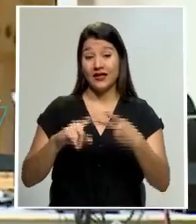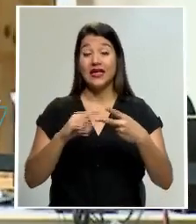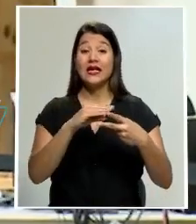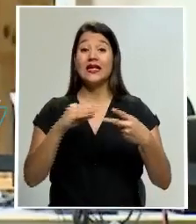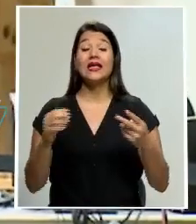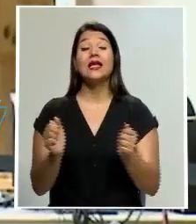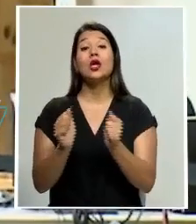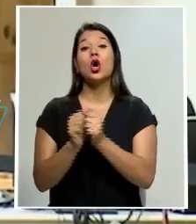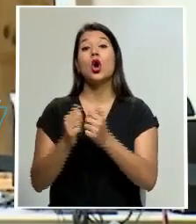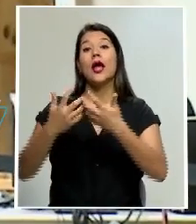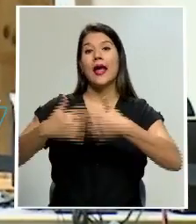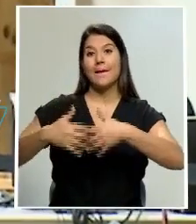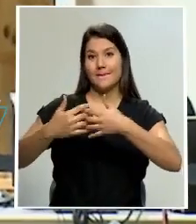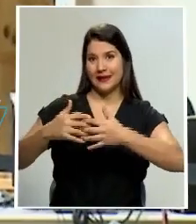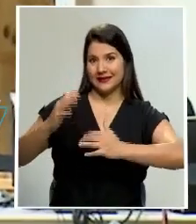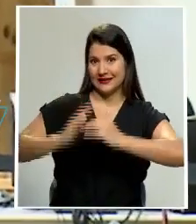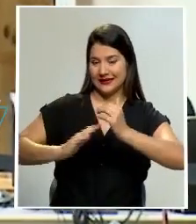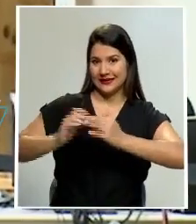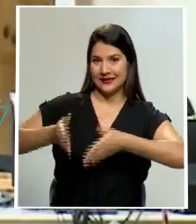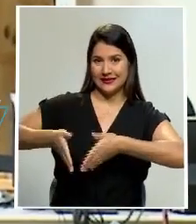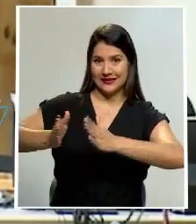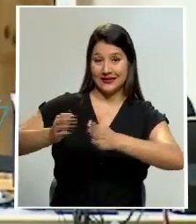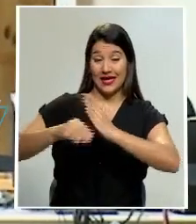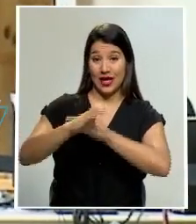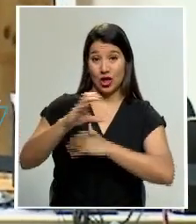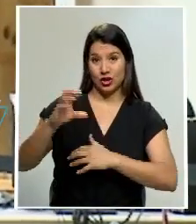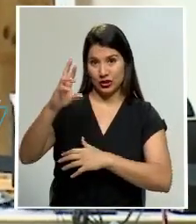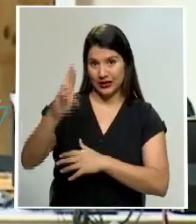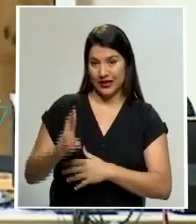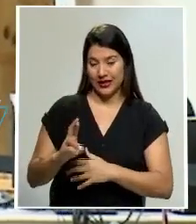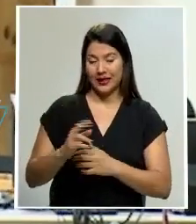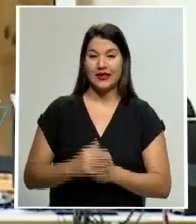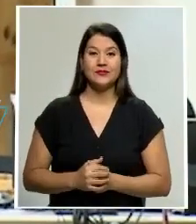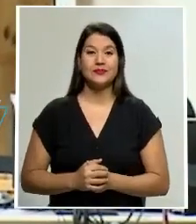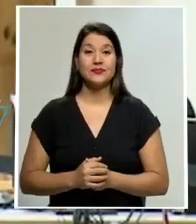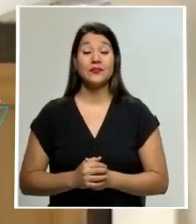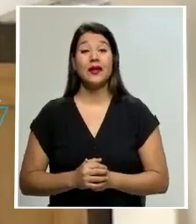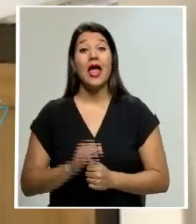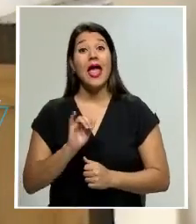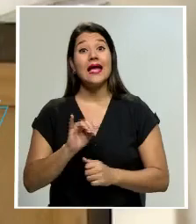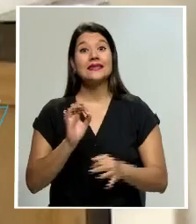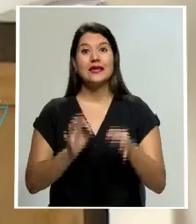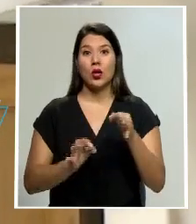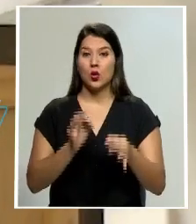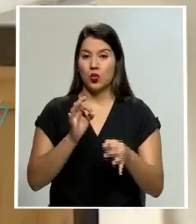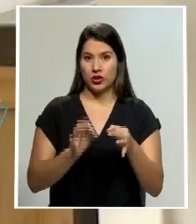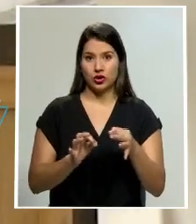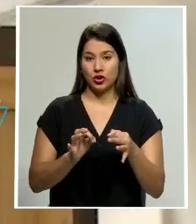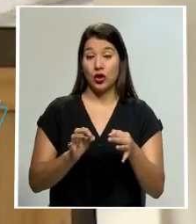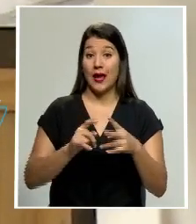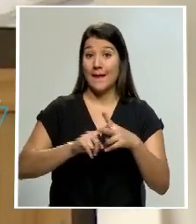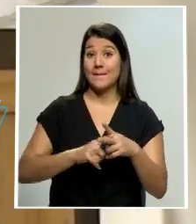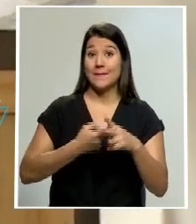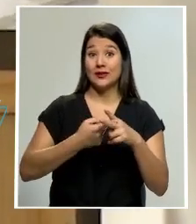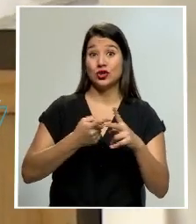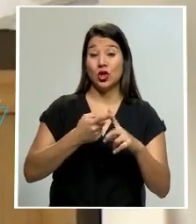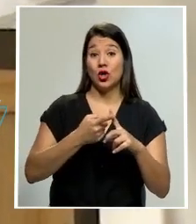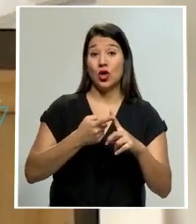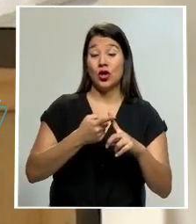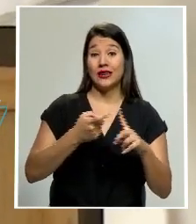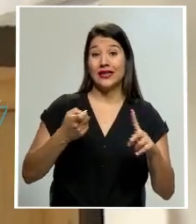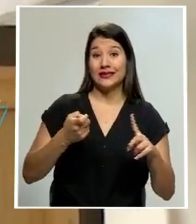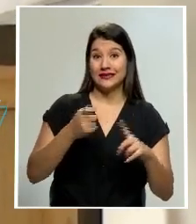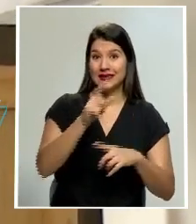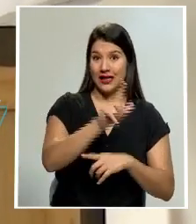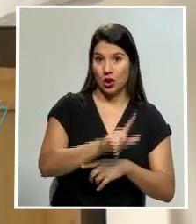que llevan obras viales en el país. Esta audiencia se ha extendido ya, bueno, desde lunes